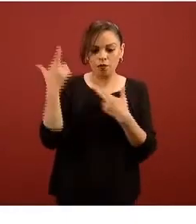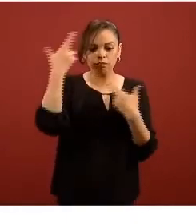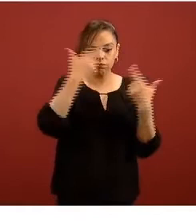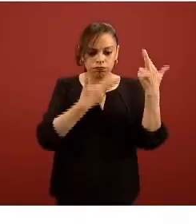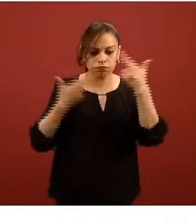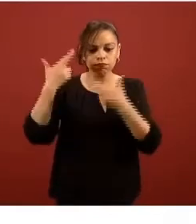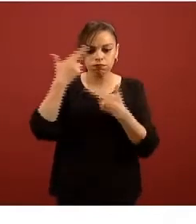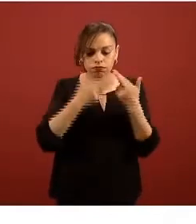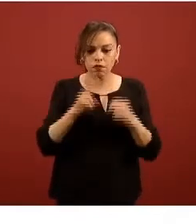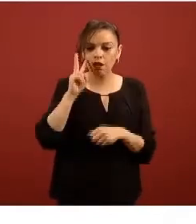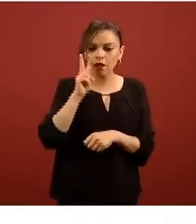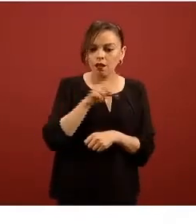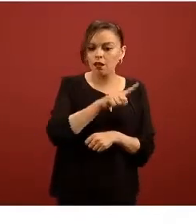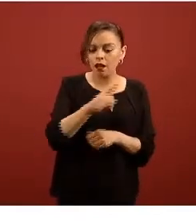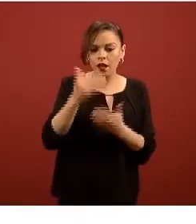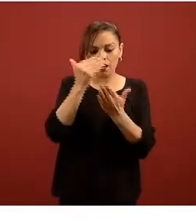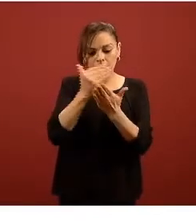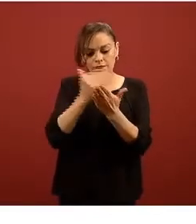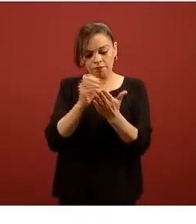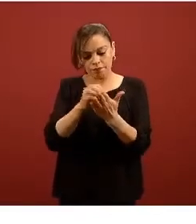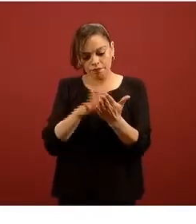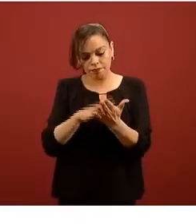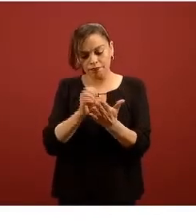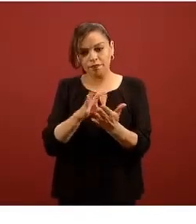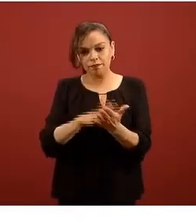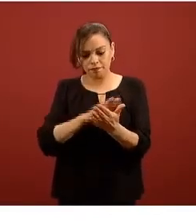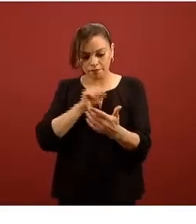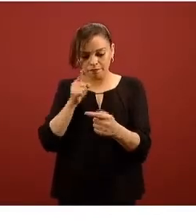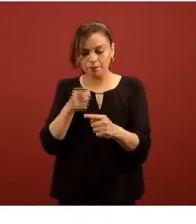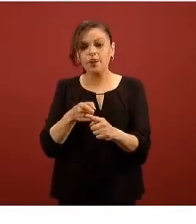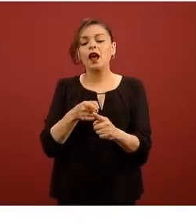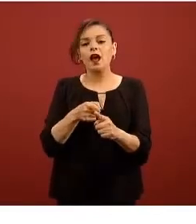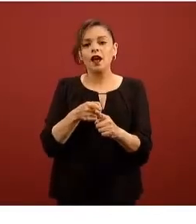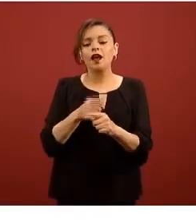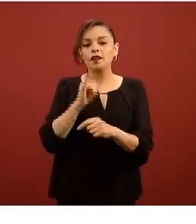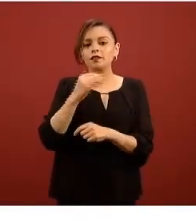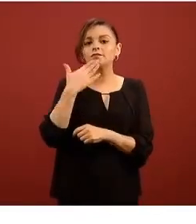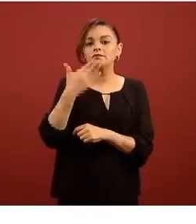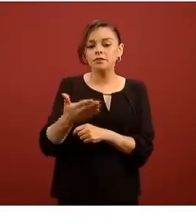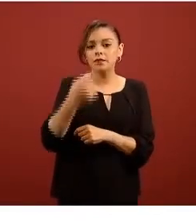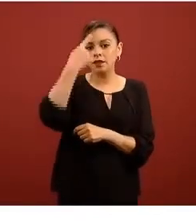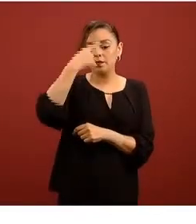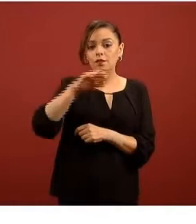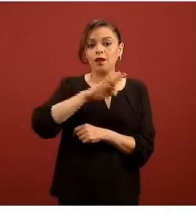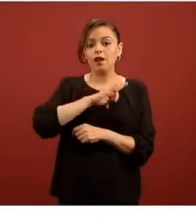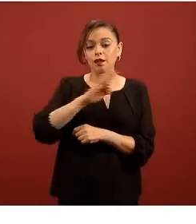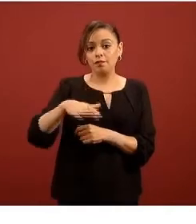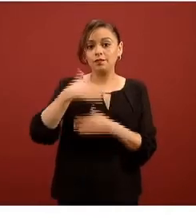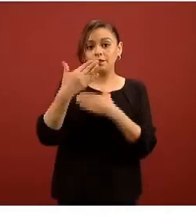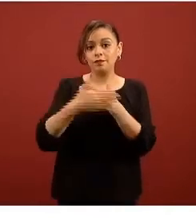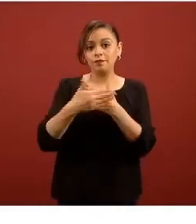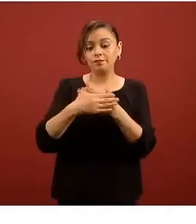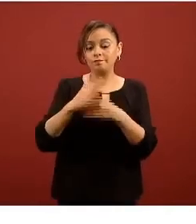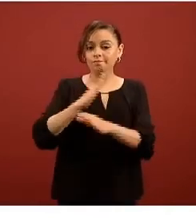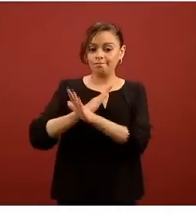actualizando las especificaciones en particular con una celeridad para hacer frente a esta epidemia hay ahí